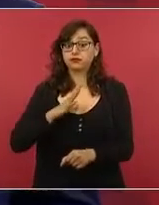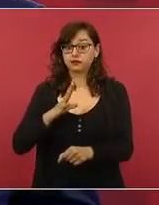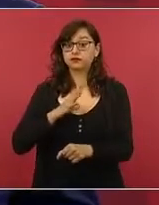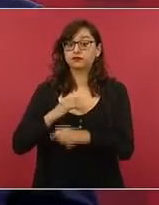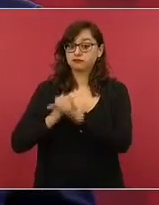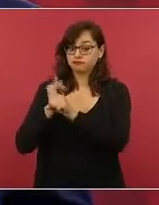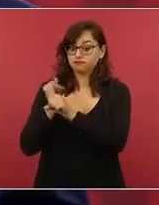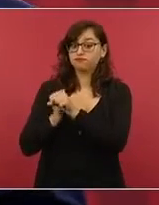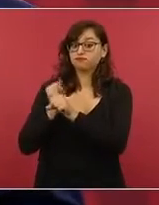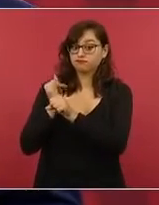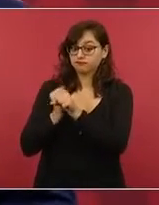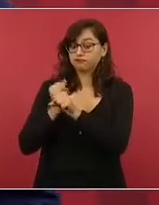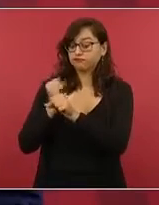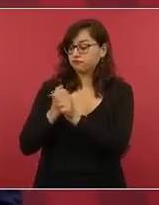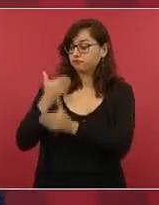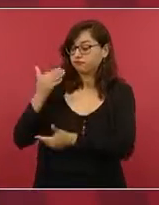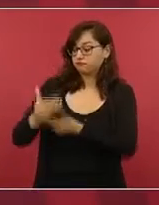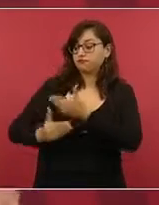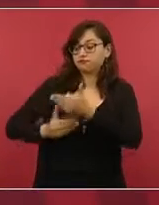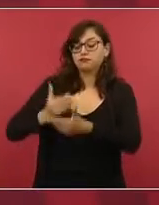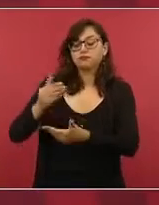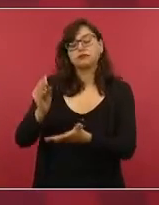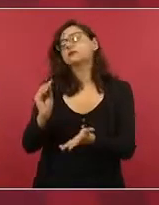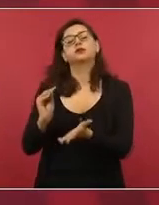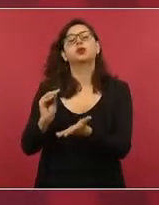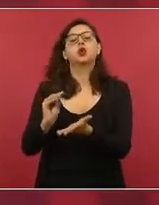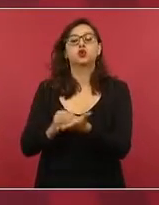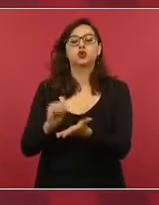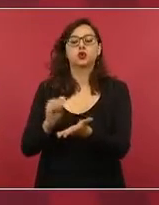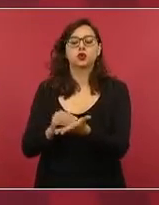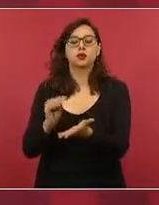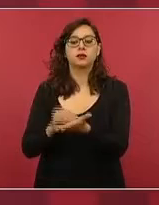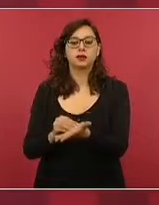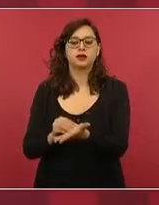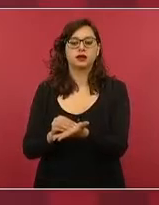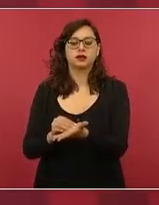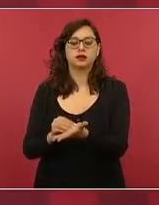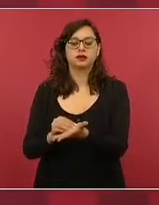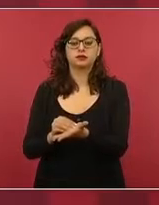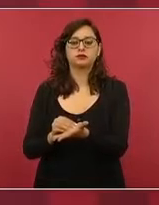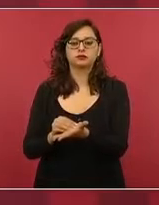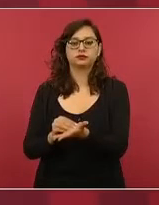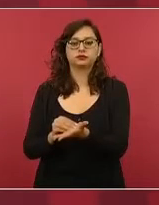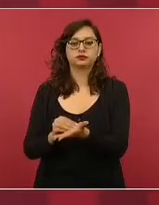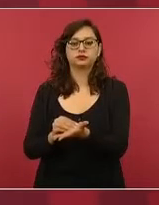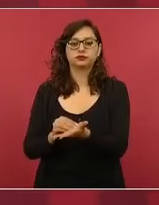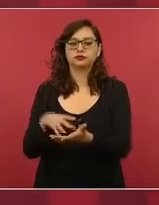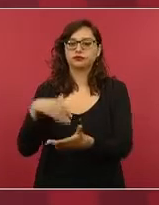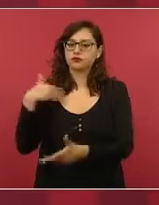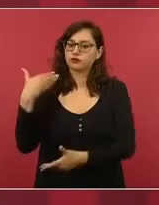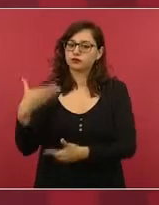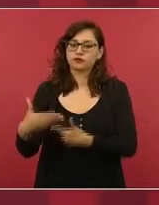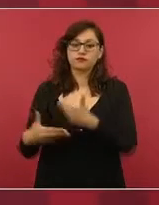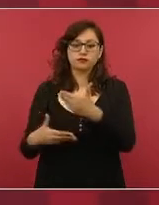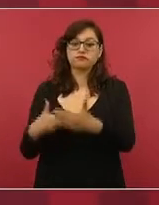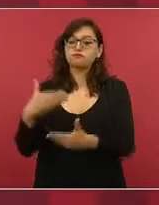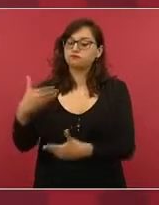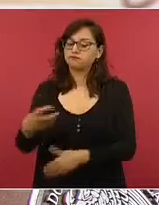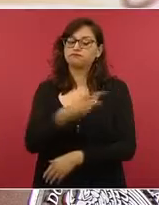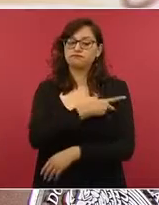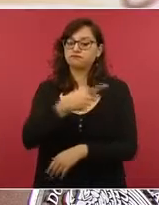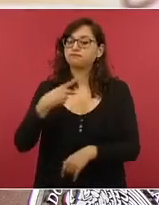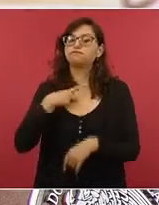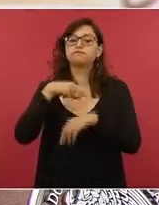va a tener resultados.